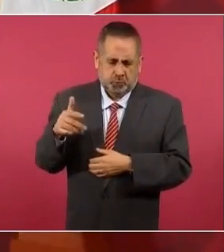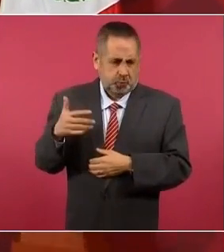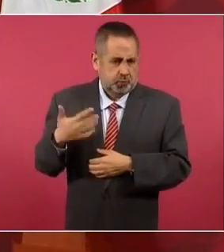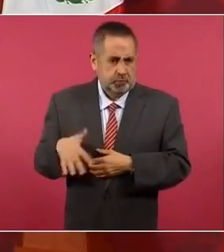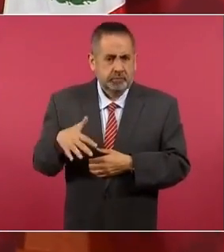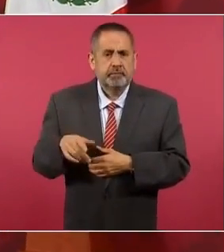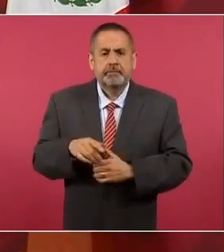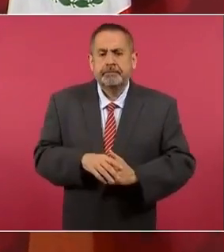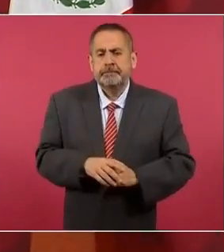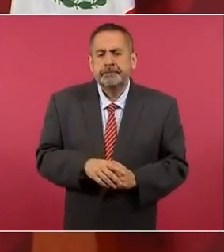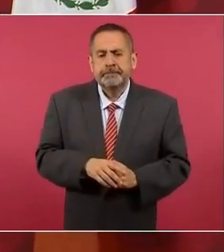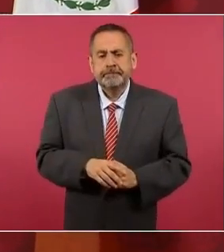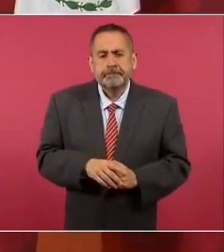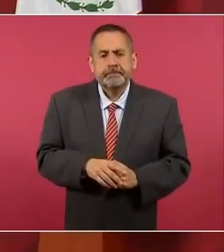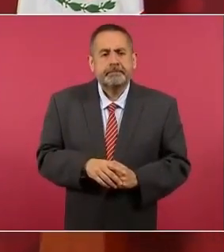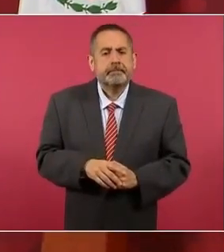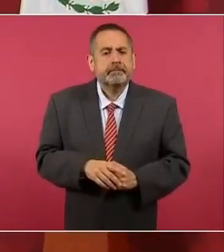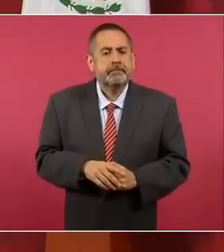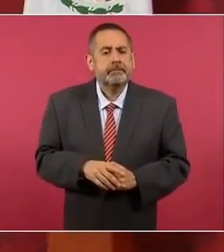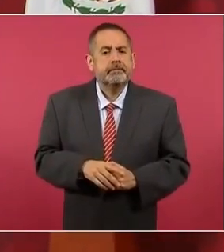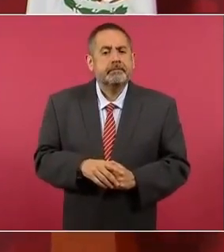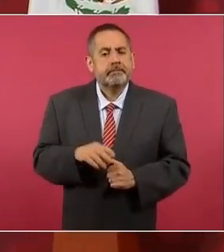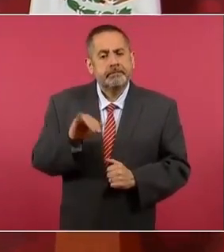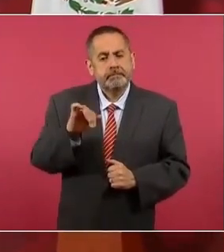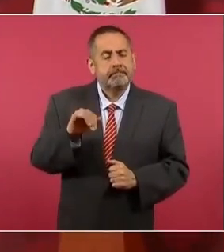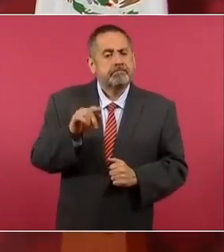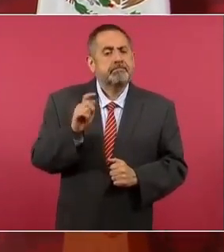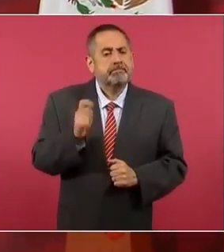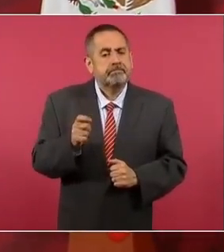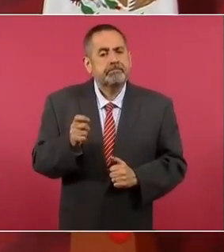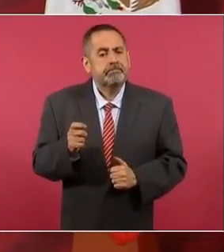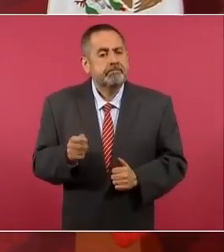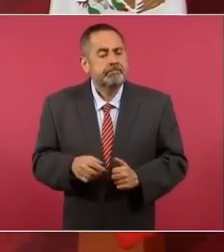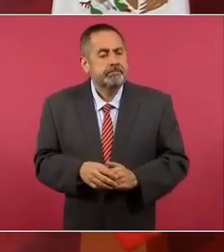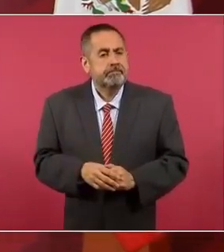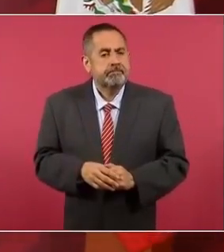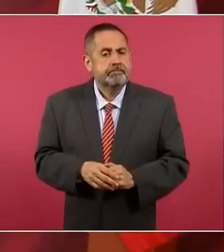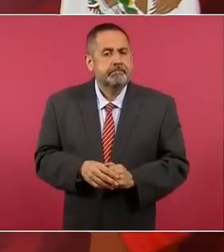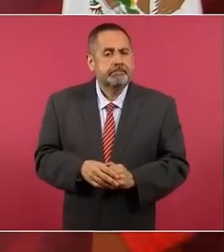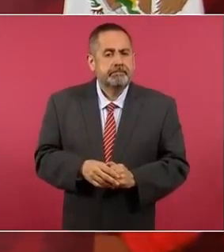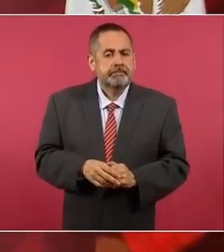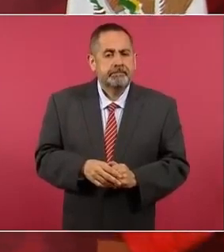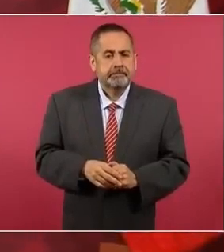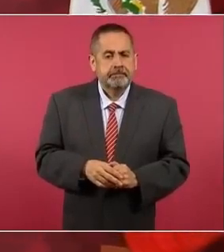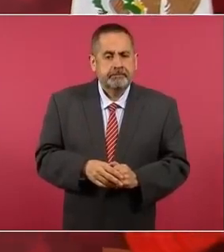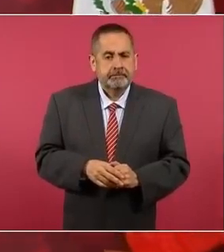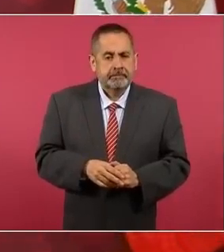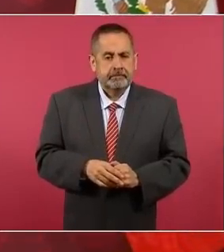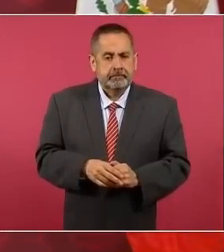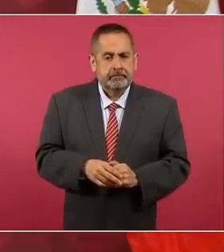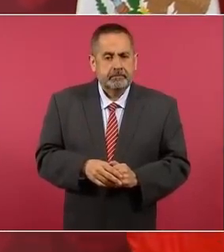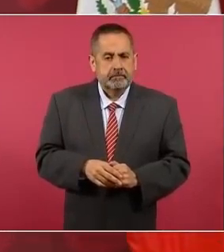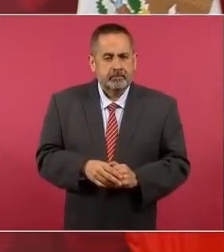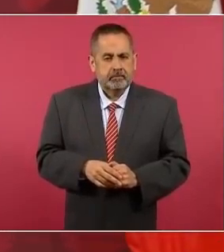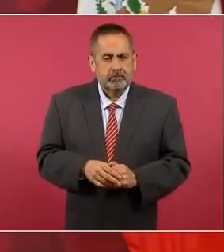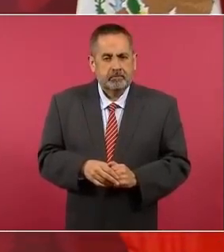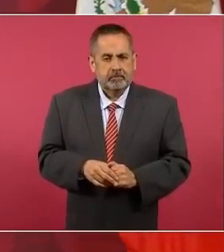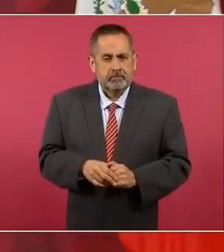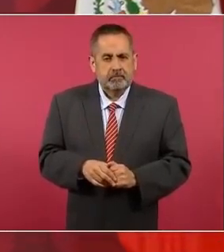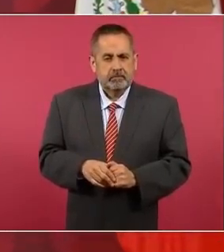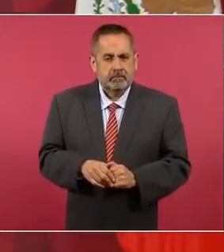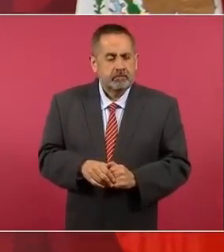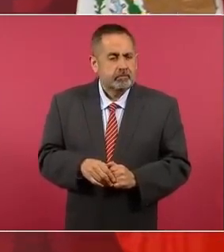sí tenemos esa área